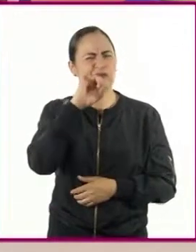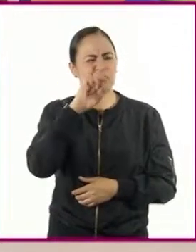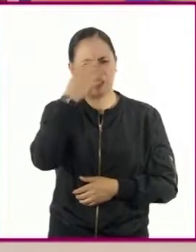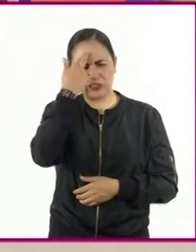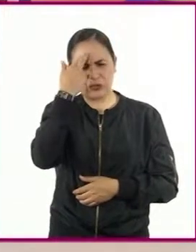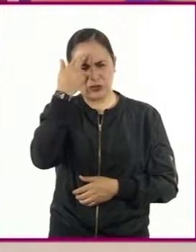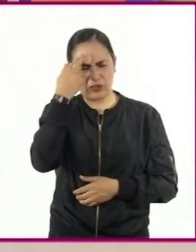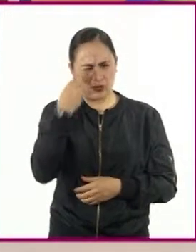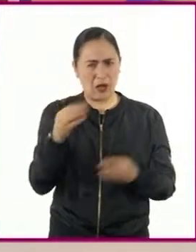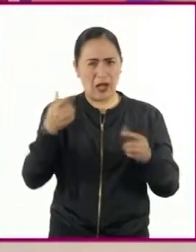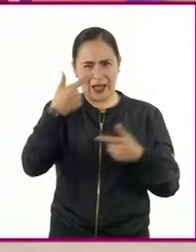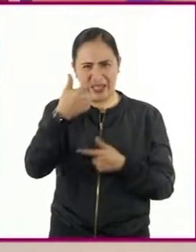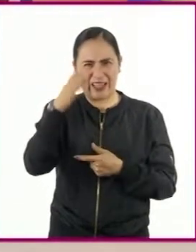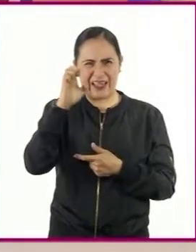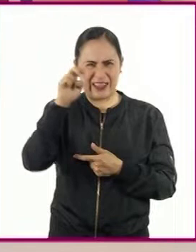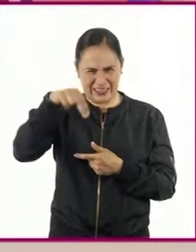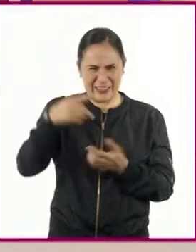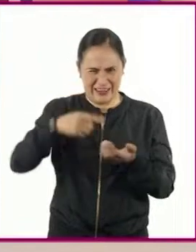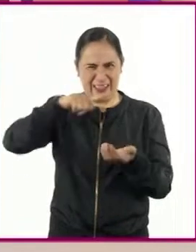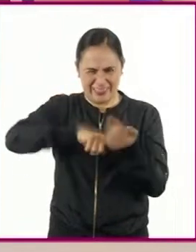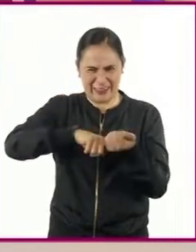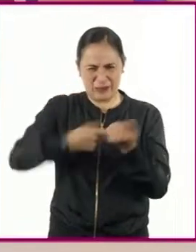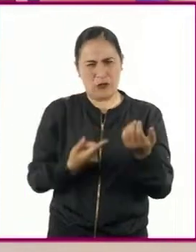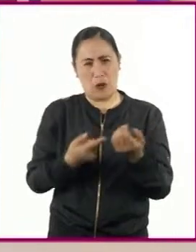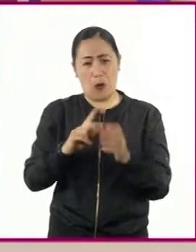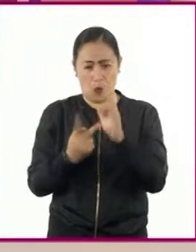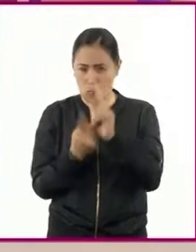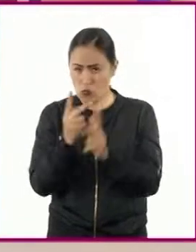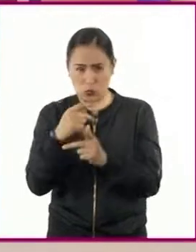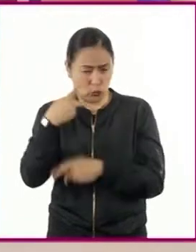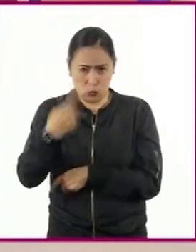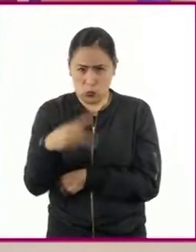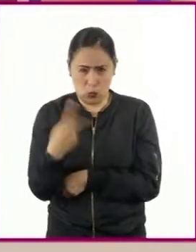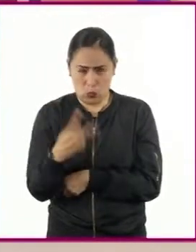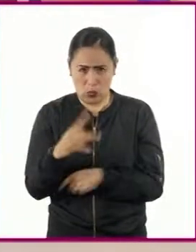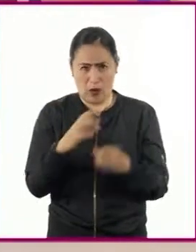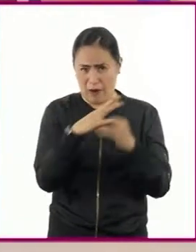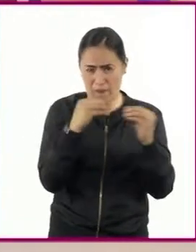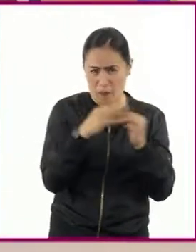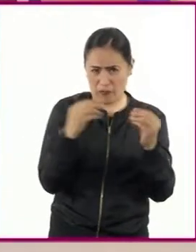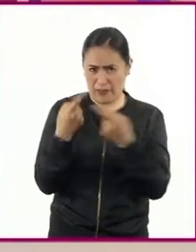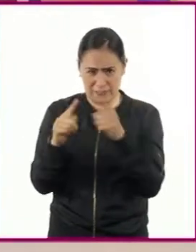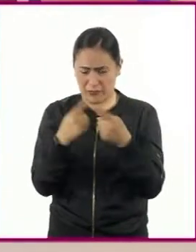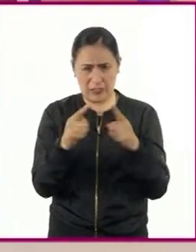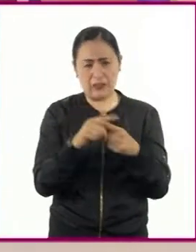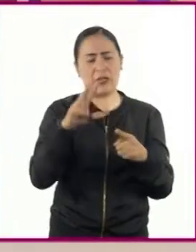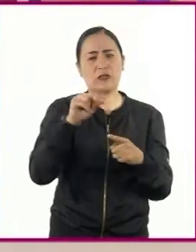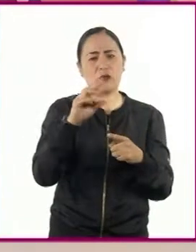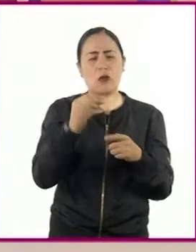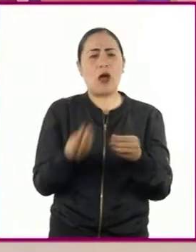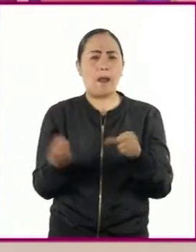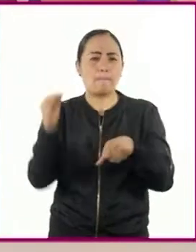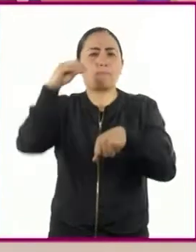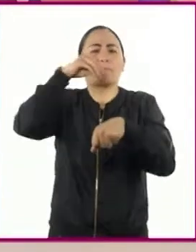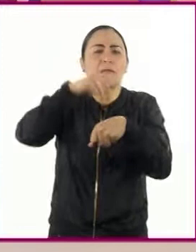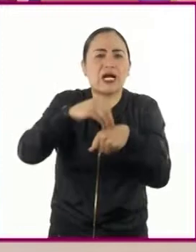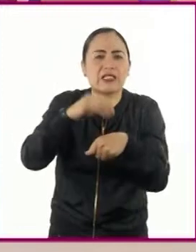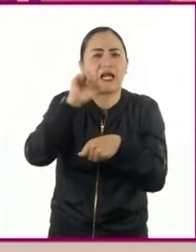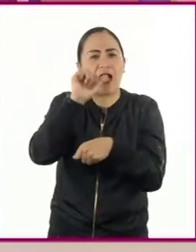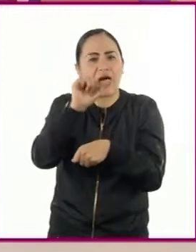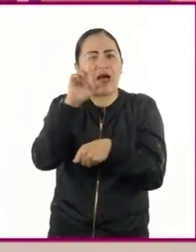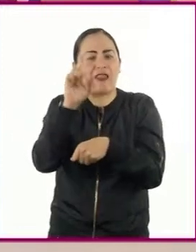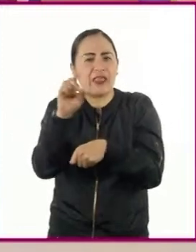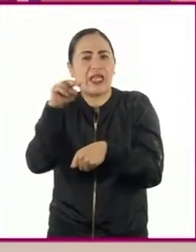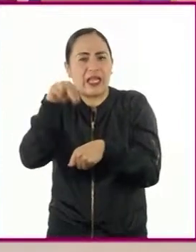organismos portadores de material genético diferente al propio de su especie. En pocas palabras, contienen un fragmento de ADN que no